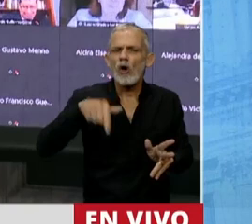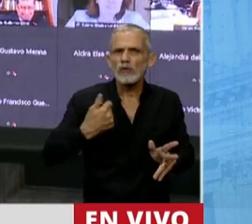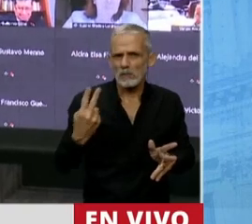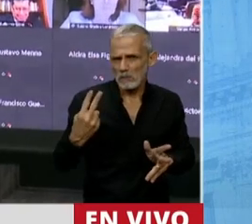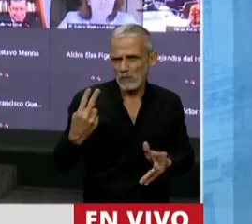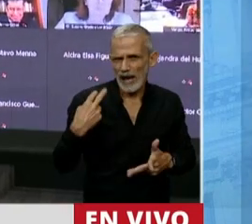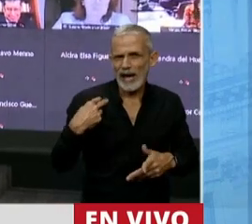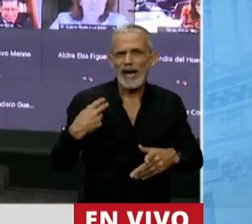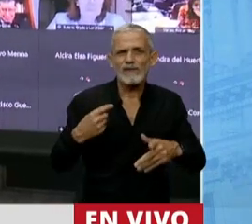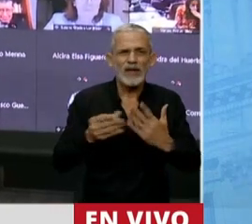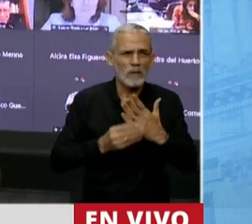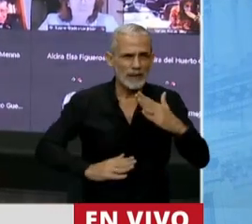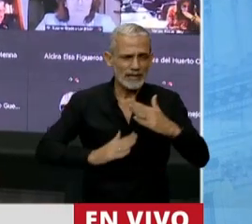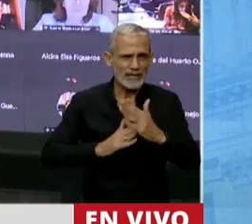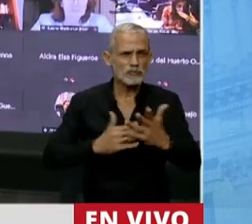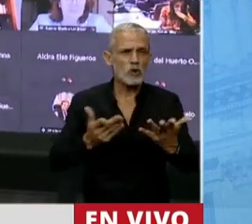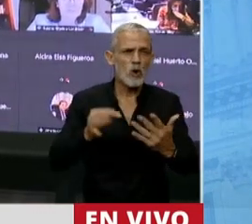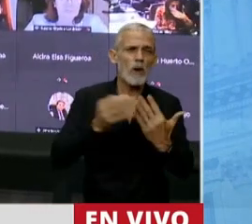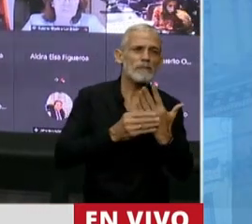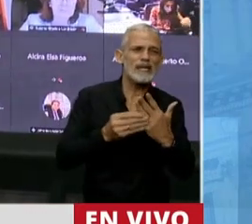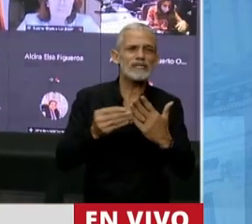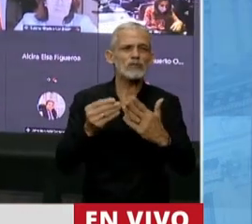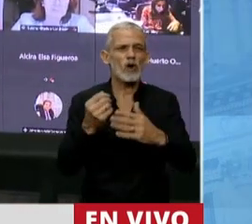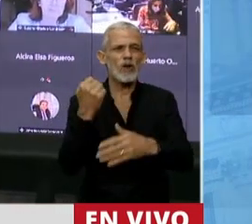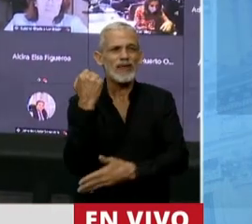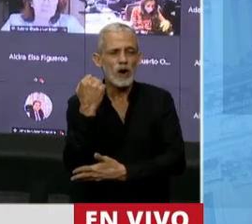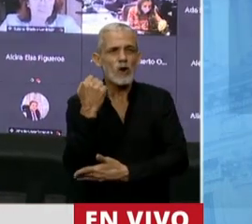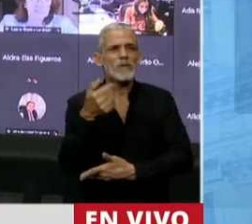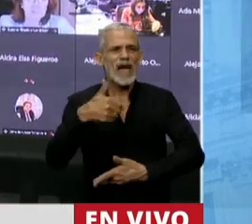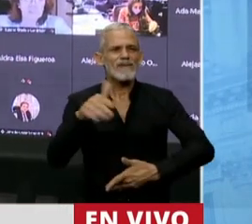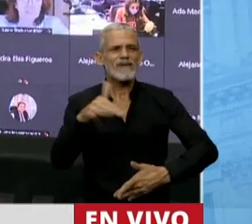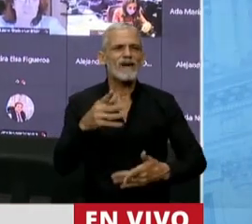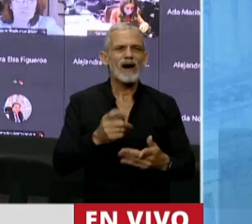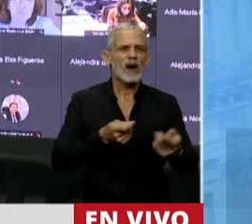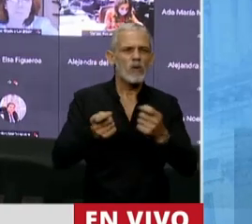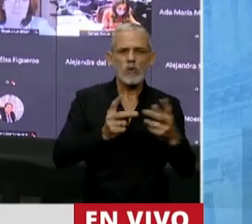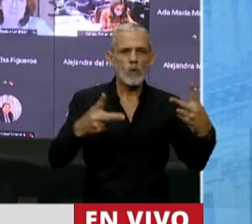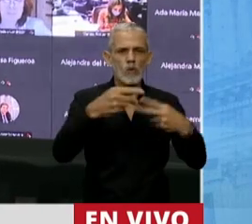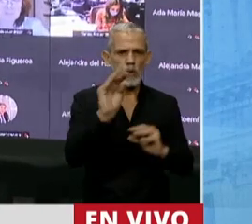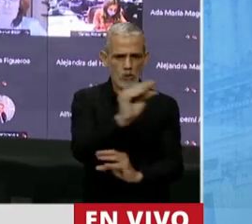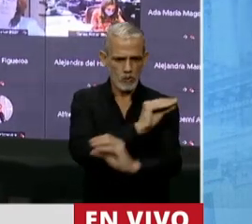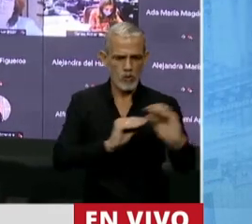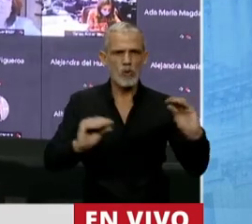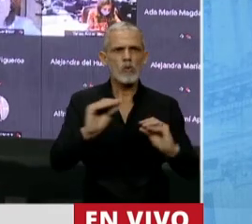jefe de gabinete y el ministro de Economía van a reajustar las partidas.